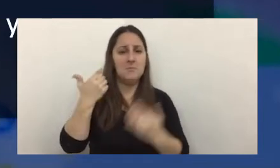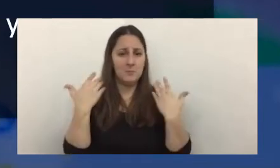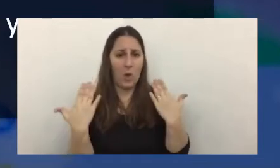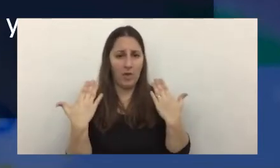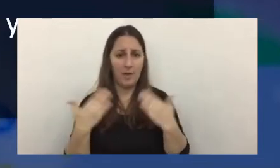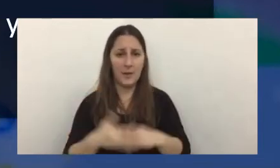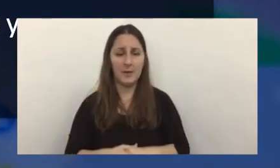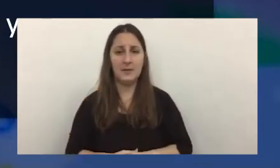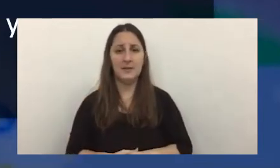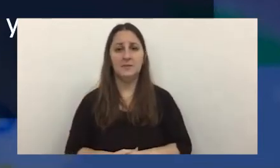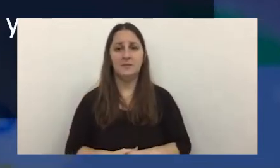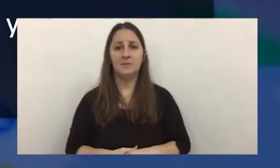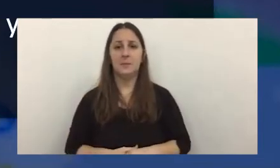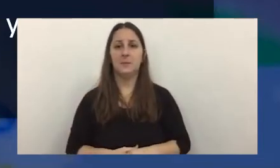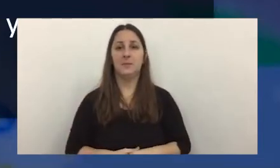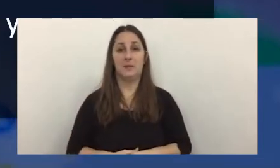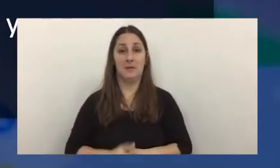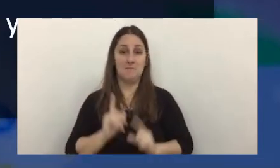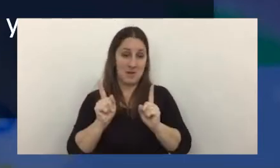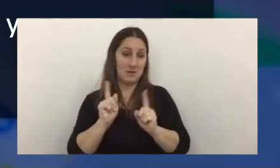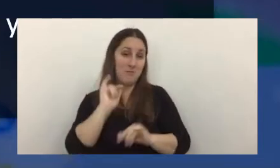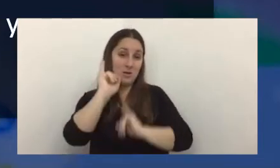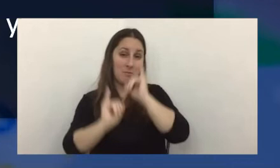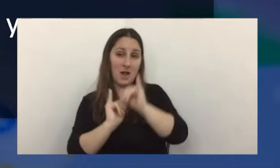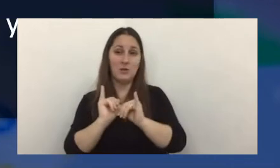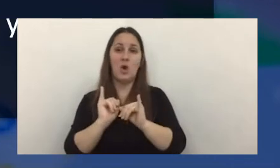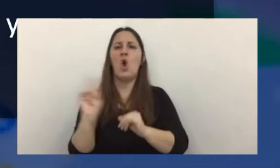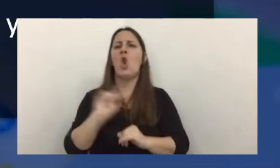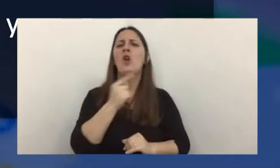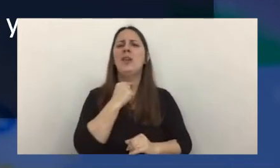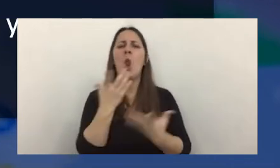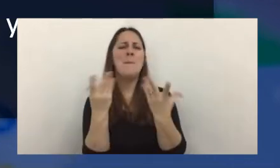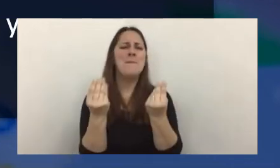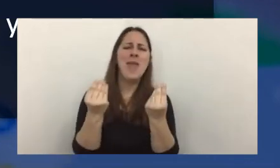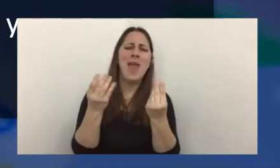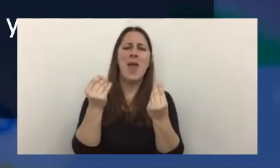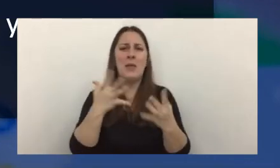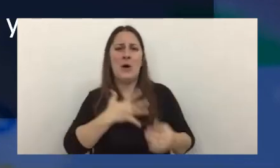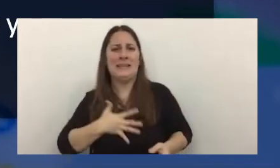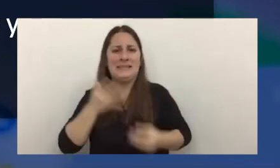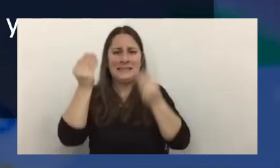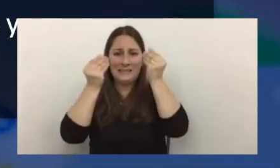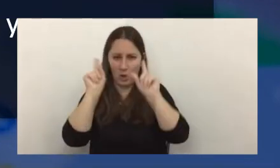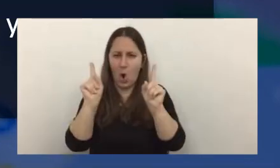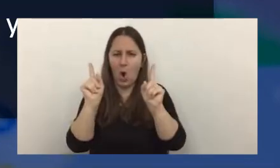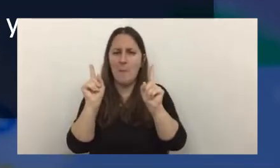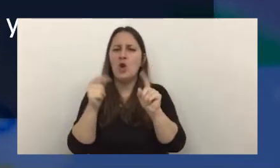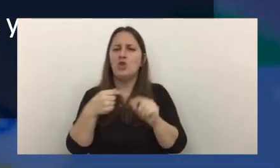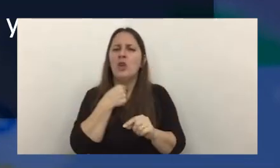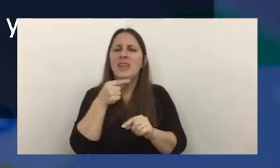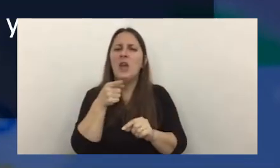en función de este diagnóstico que no quiero generarles más miedo al necesario pero si instalarles